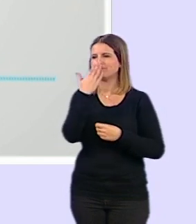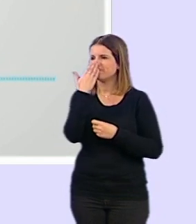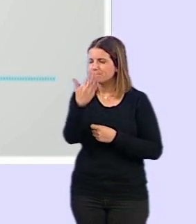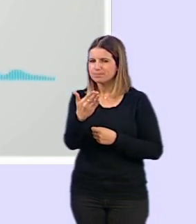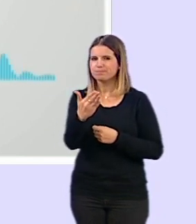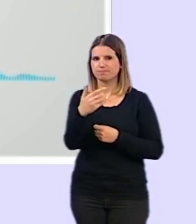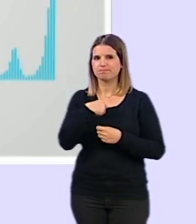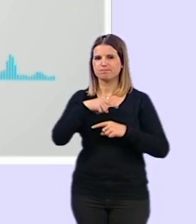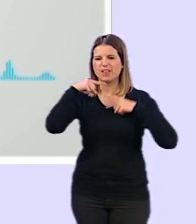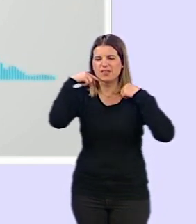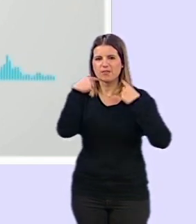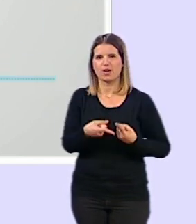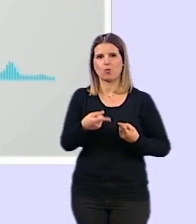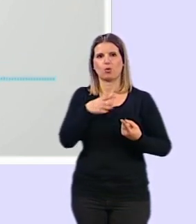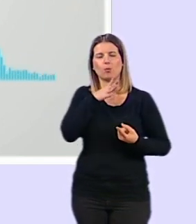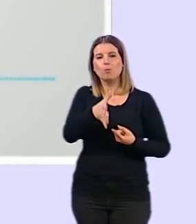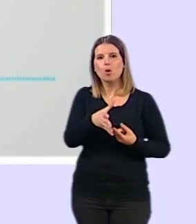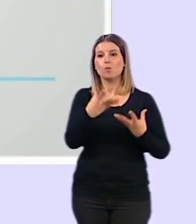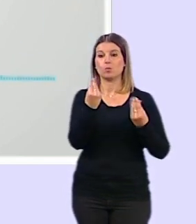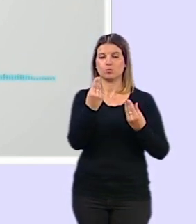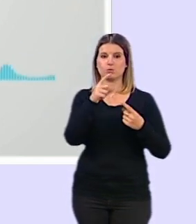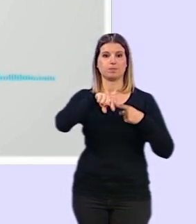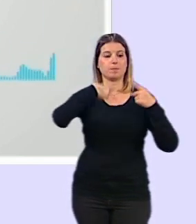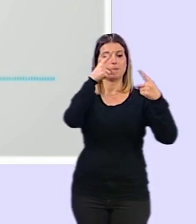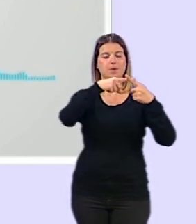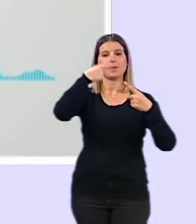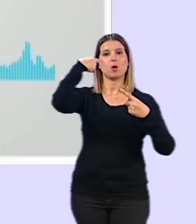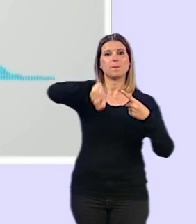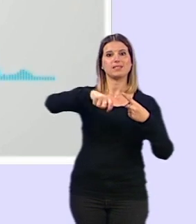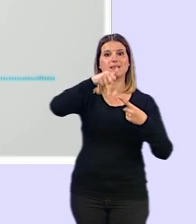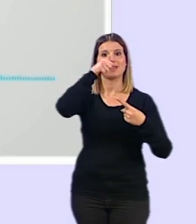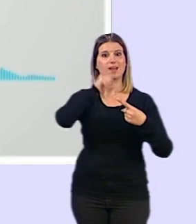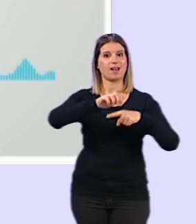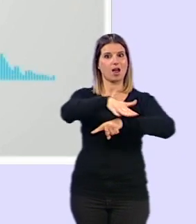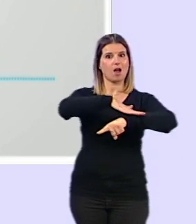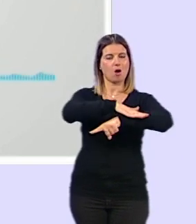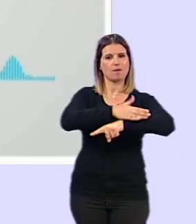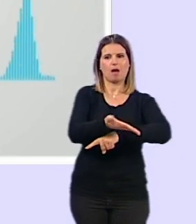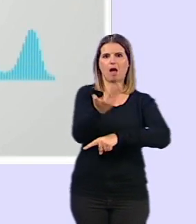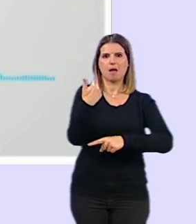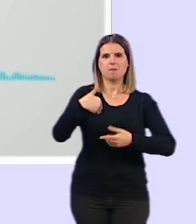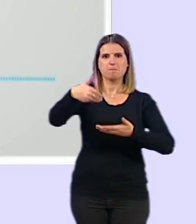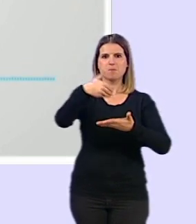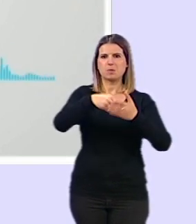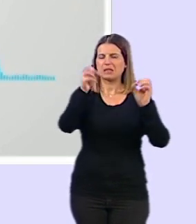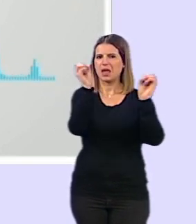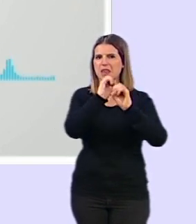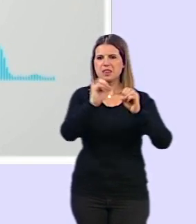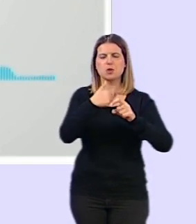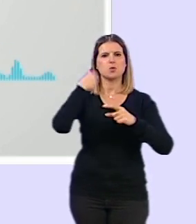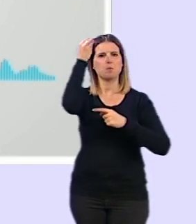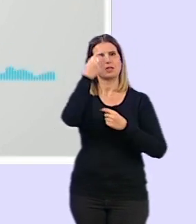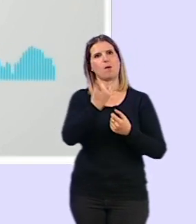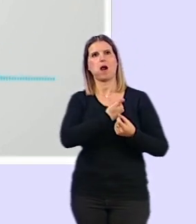así se dijo en varias intervenciones, en primer lugar, que el presidente del Gobierno no viniera ayer con ninguna propuesta como nosotros pensábamos